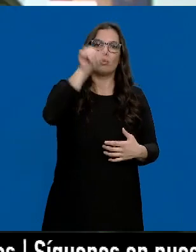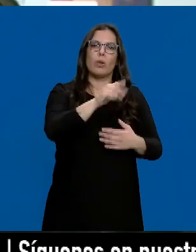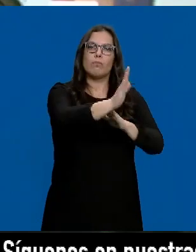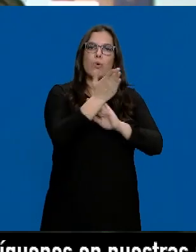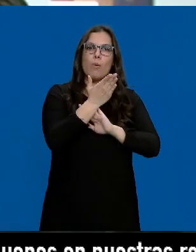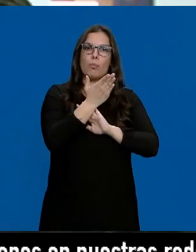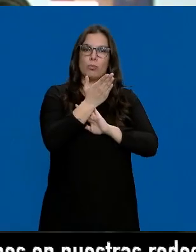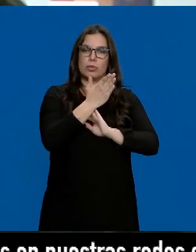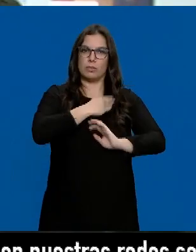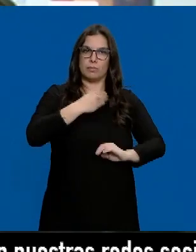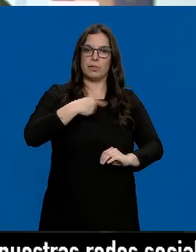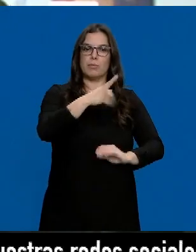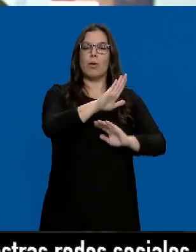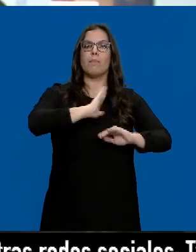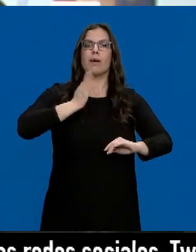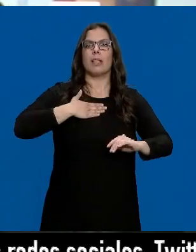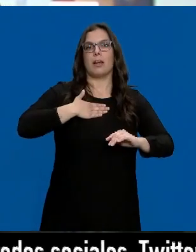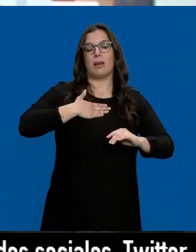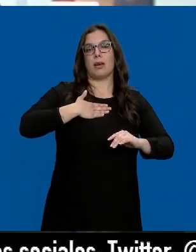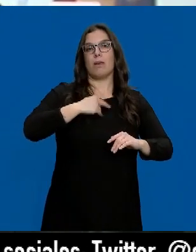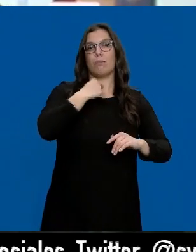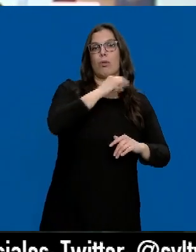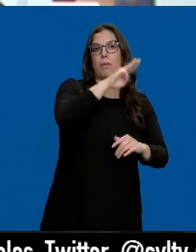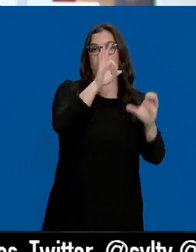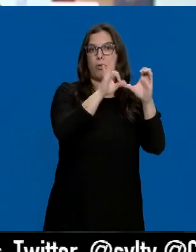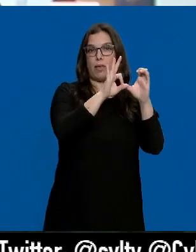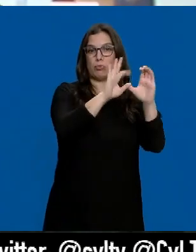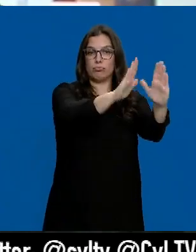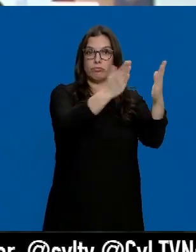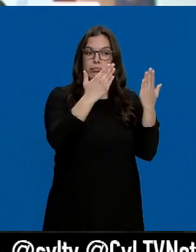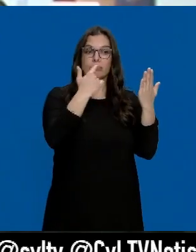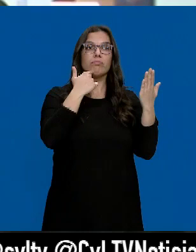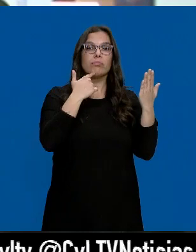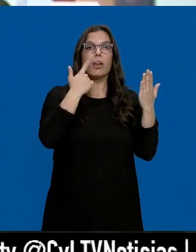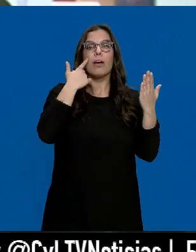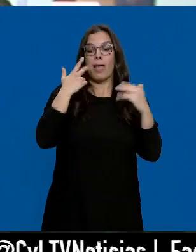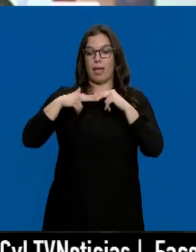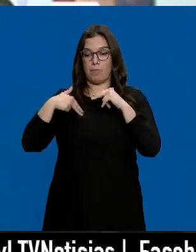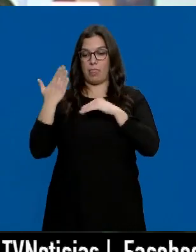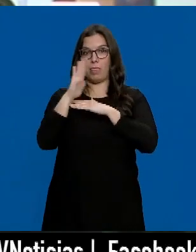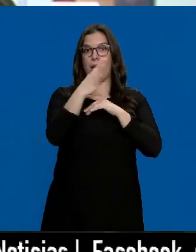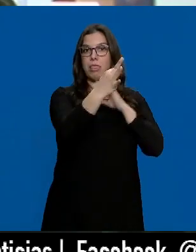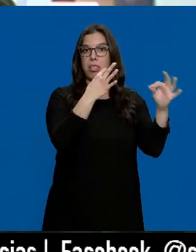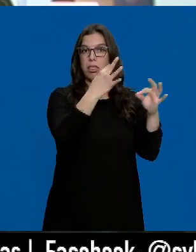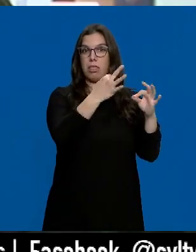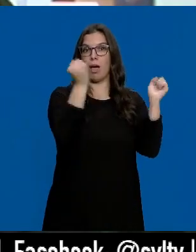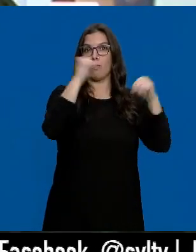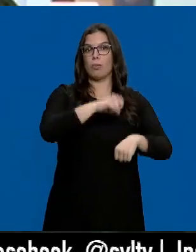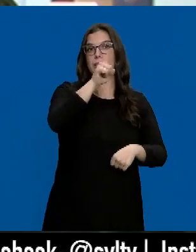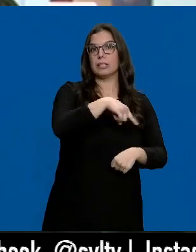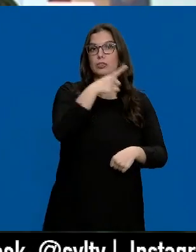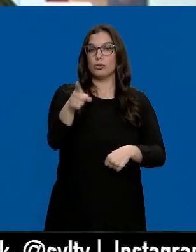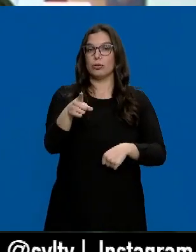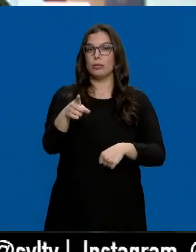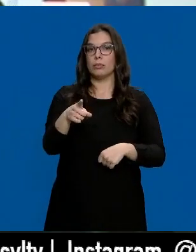propuesta que nos presente mañana el Partido Popular y Ciudadanos acerca de qué enmiendas van a aprobar en el Pleno